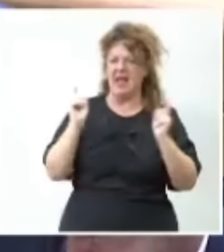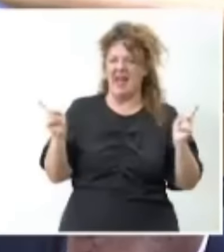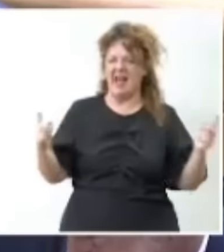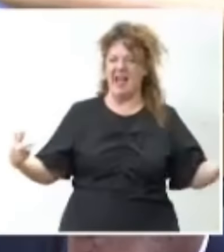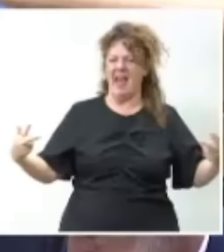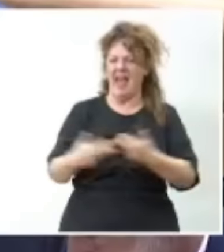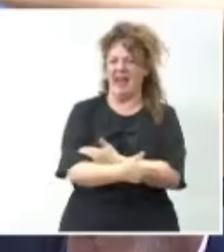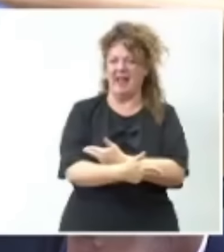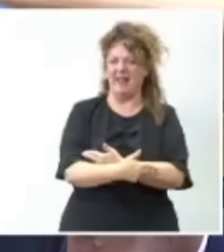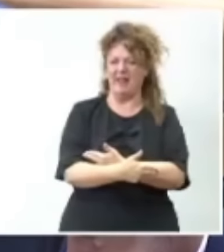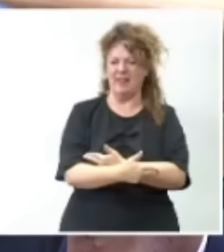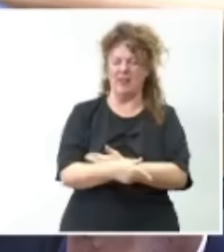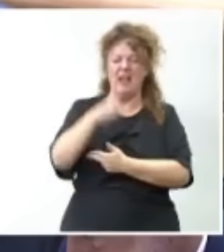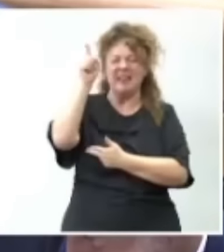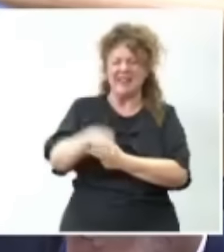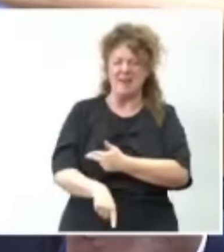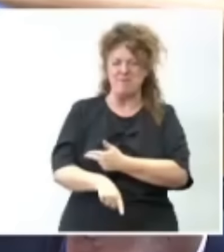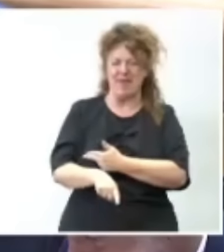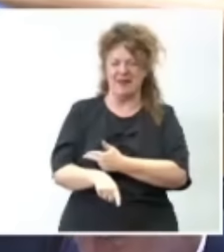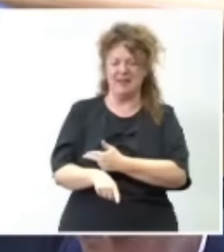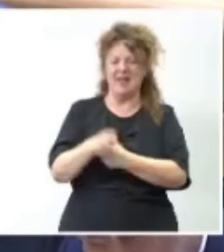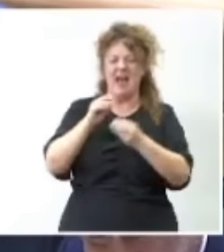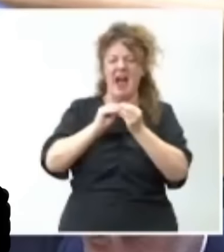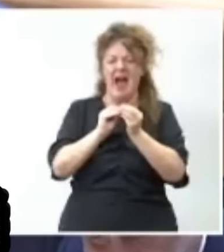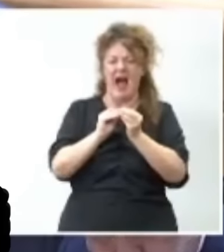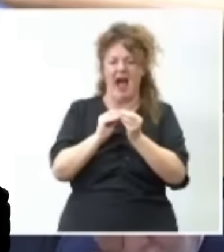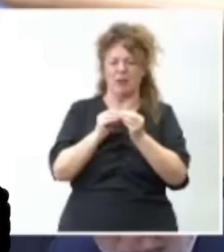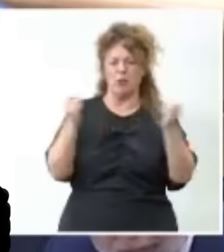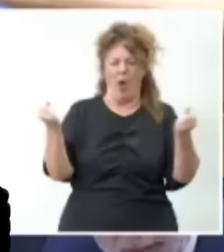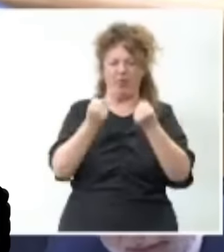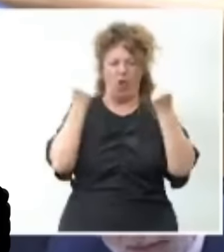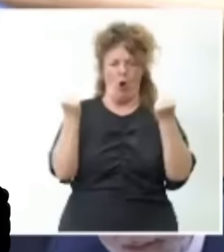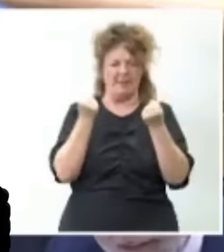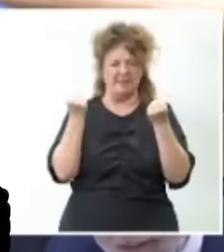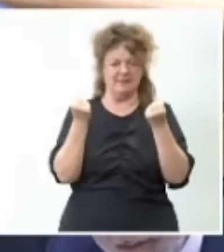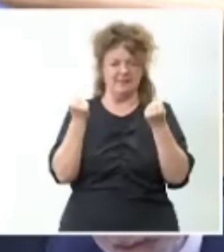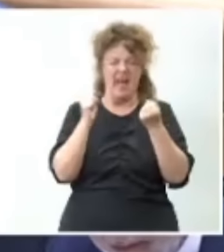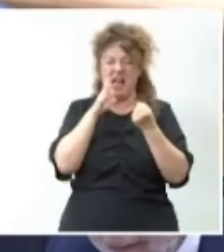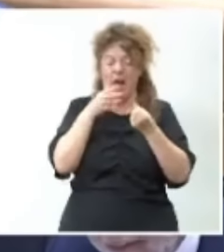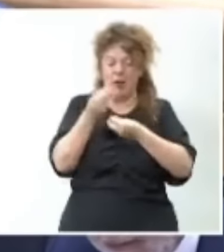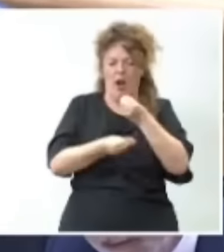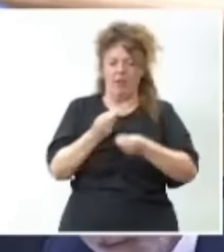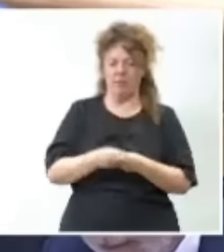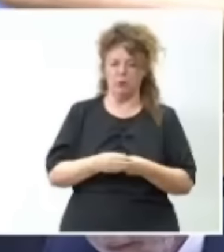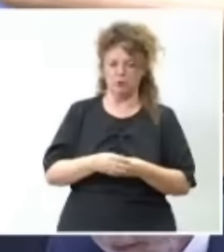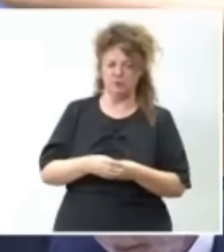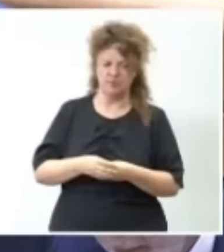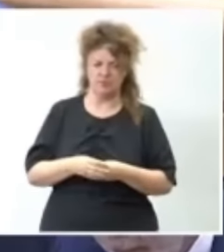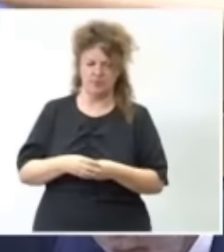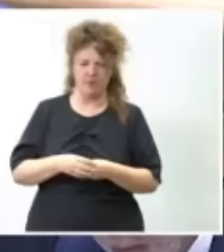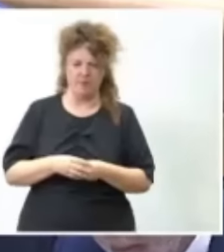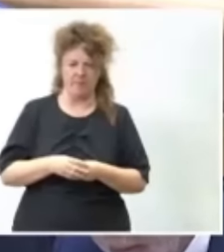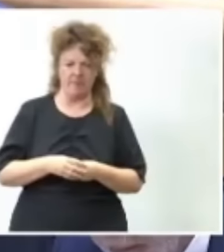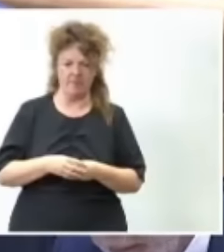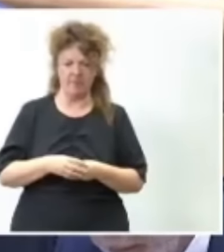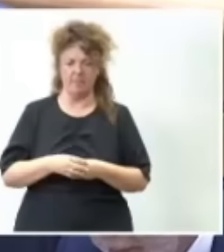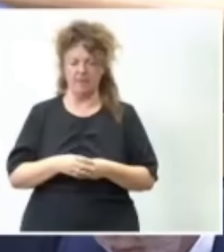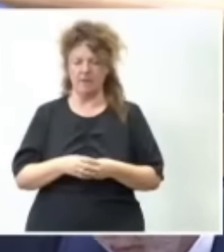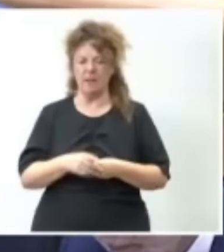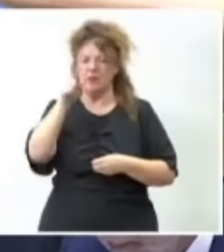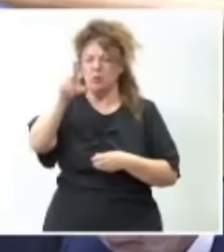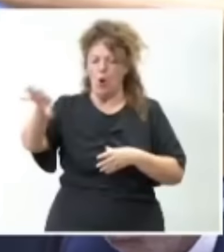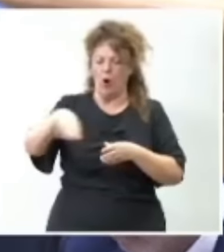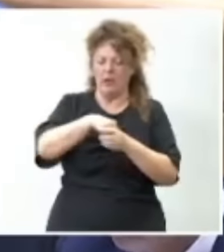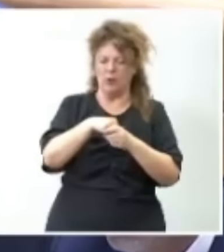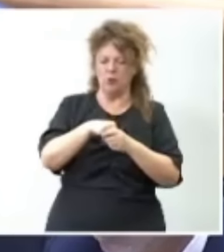y concretamente se han llevado a cabo actuaciones que a continuación mencionaré. En primer lugar, su inclusión en el catálogo